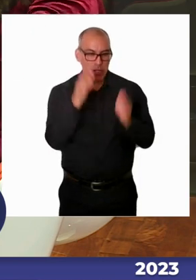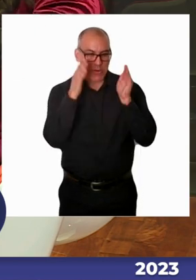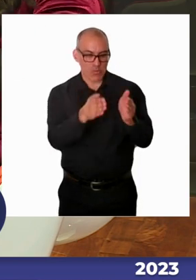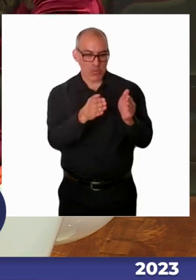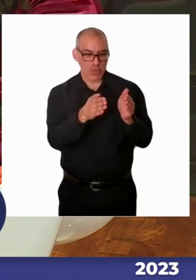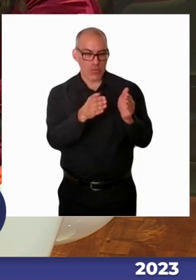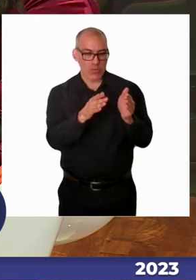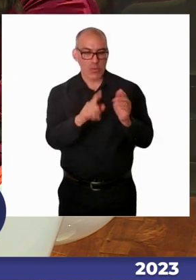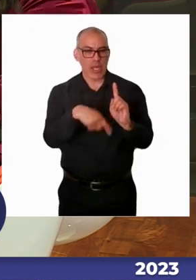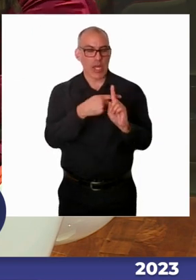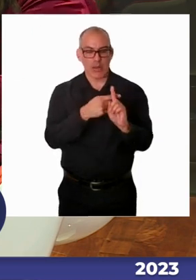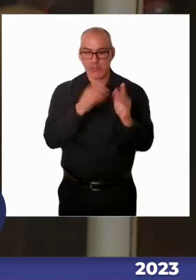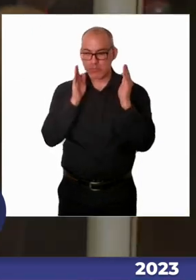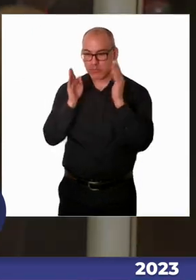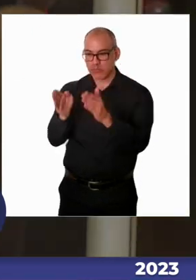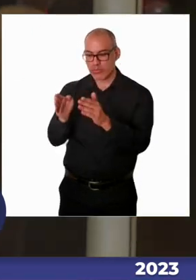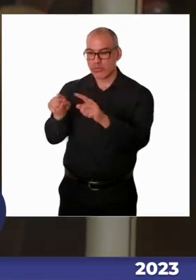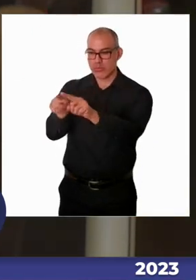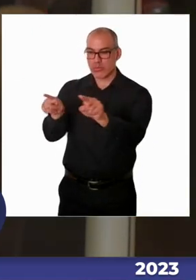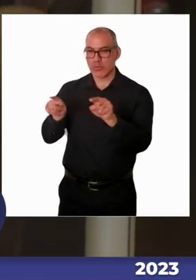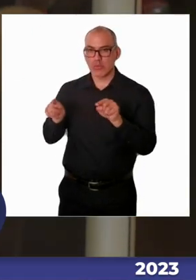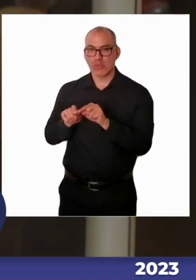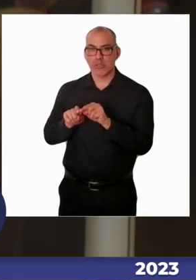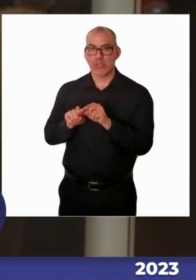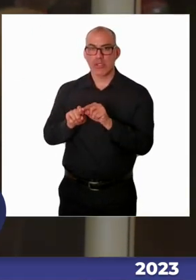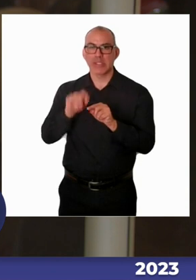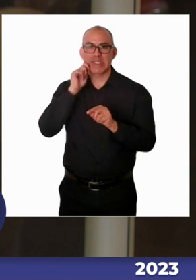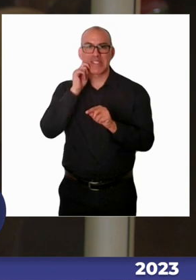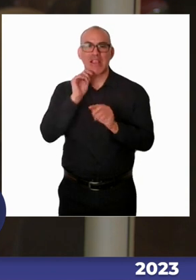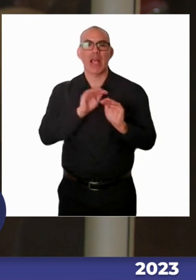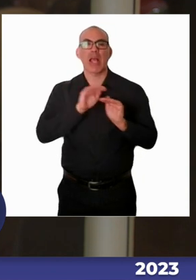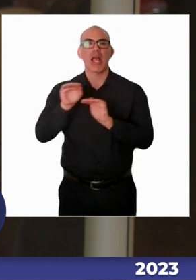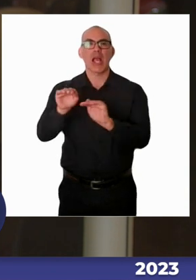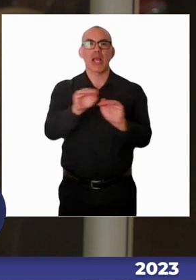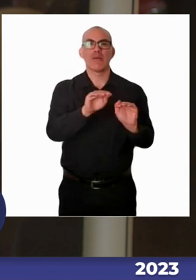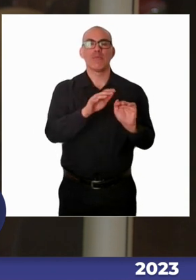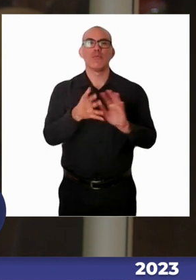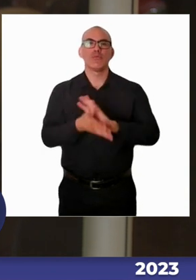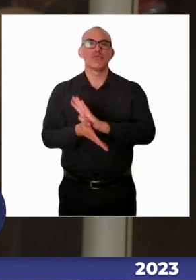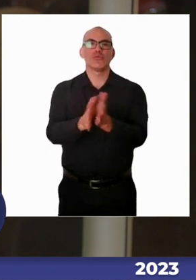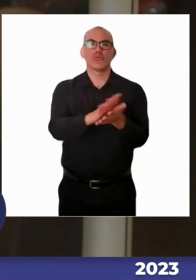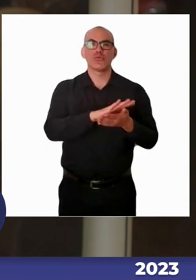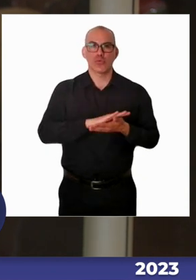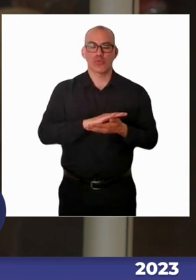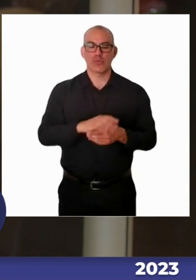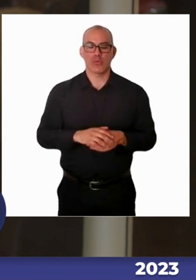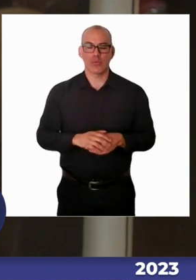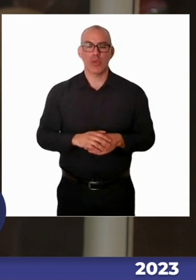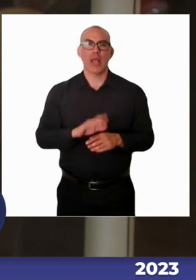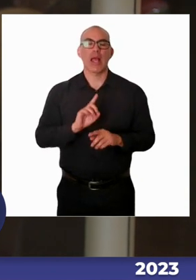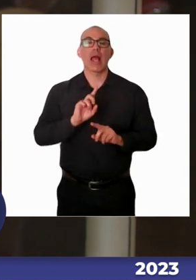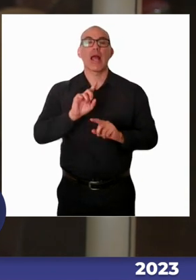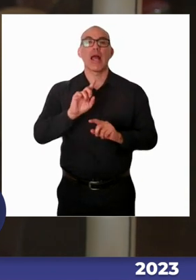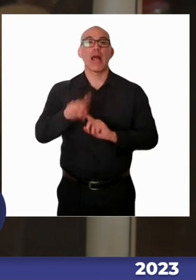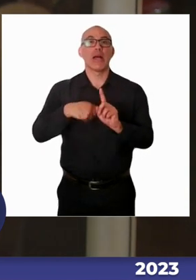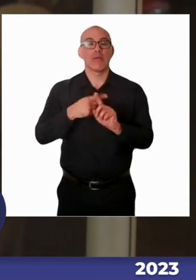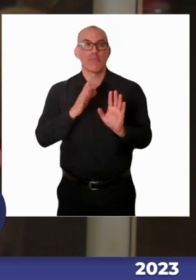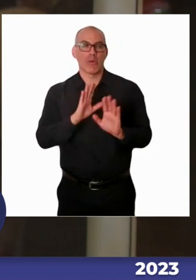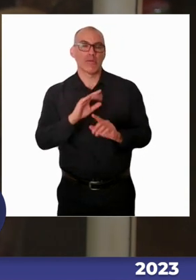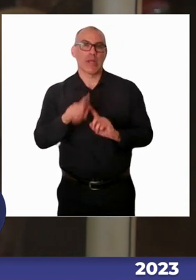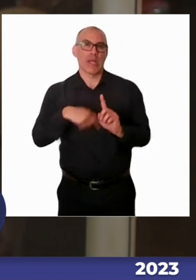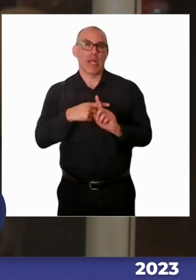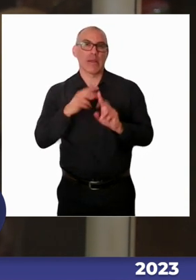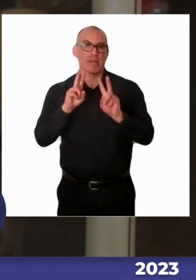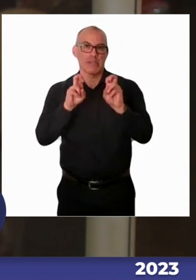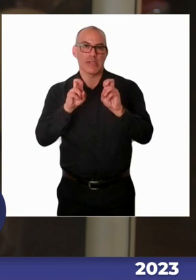También, cuando empezamos a preparar el diálogo, veíamos, por ejemplo, que la cobertura de los programas de integración ha aumentado de manera significativa, cerca del 37